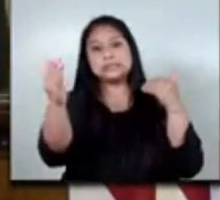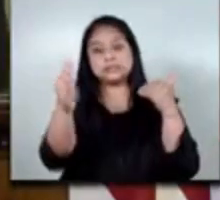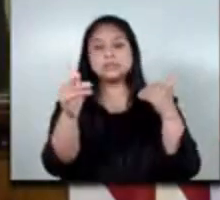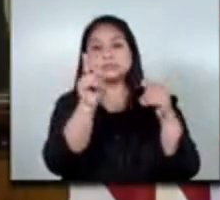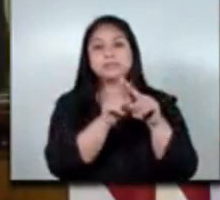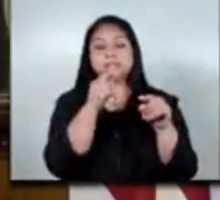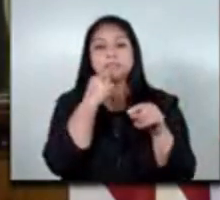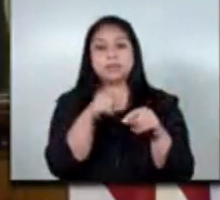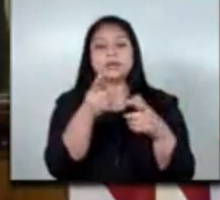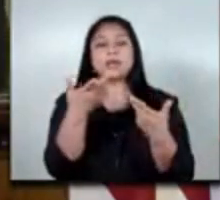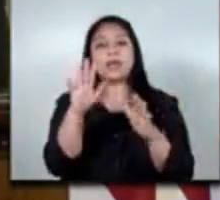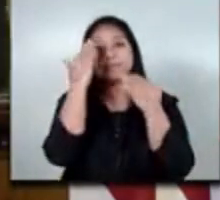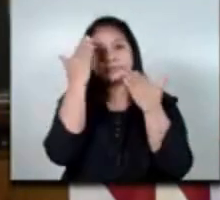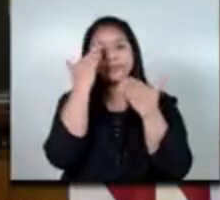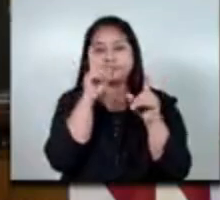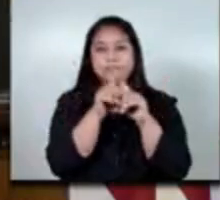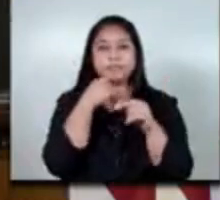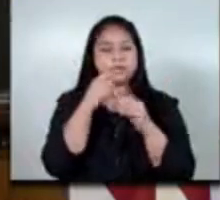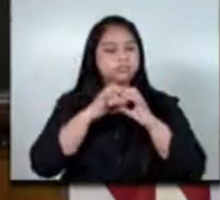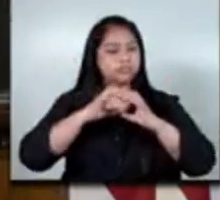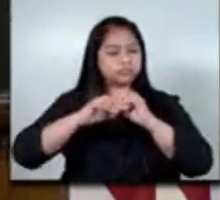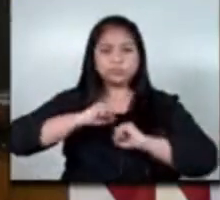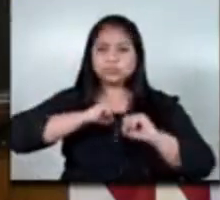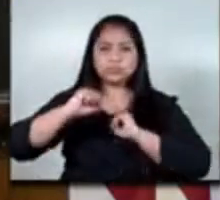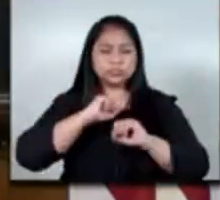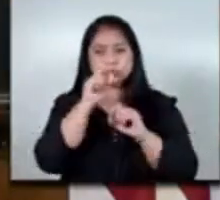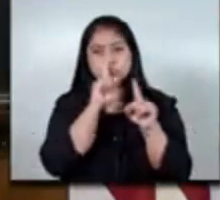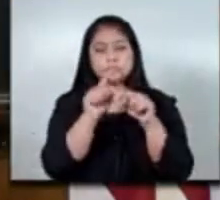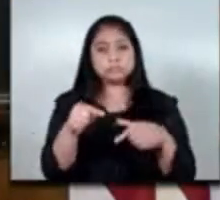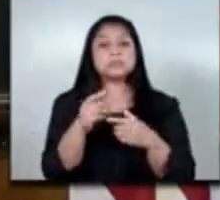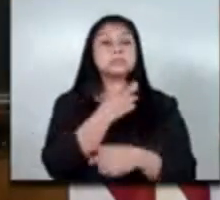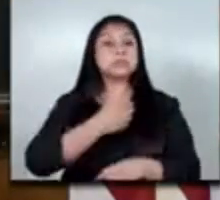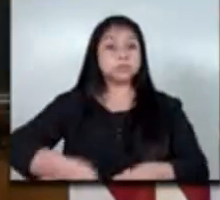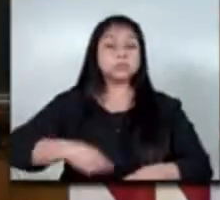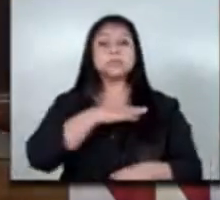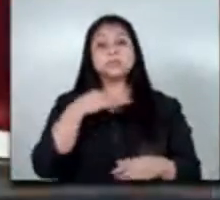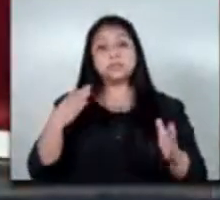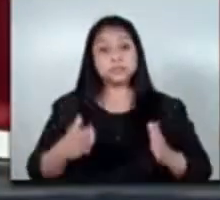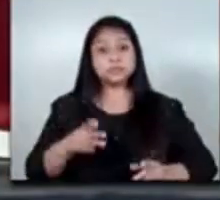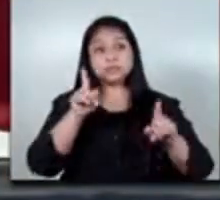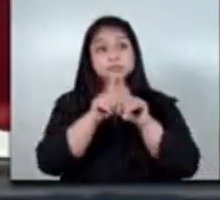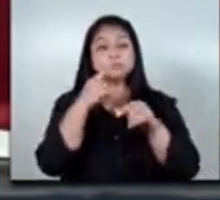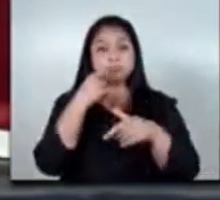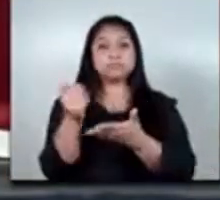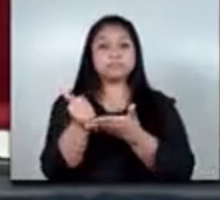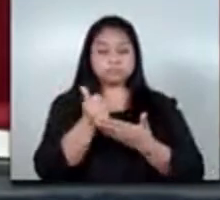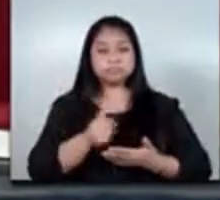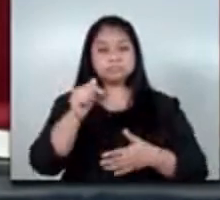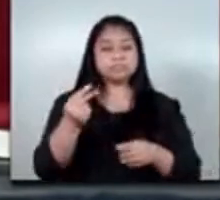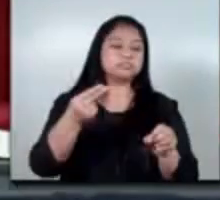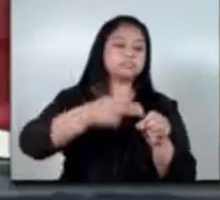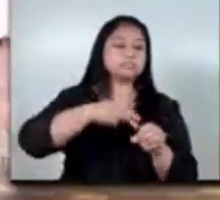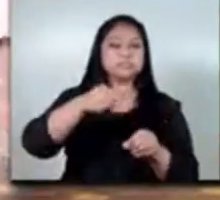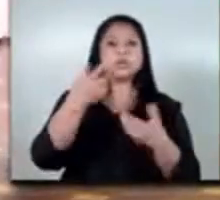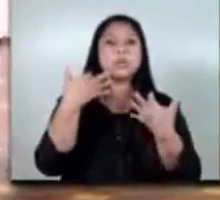gracias a a nuestro esfuerzo y al esfuerzo del presidente del ministerio por permitirnos esto de estar en este tipo de oportunidades